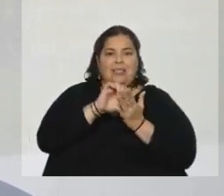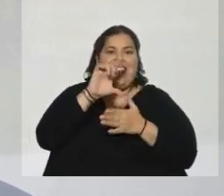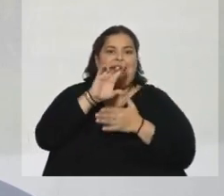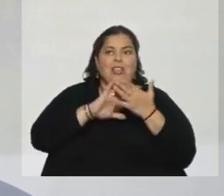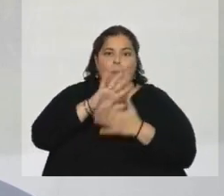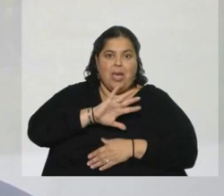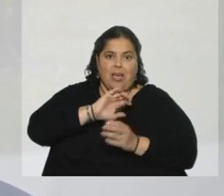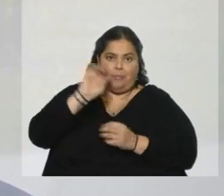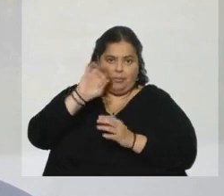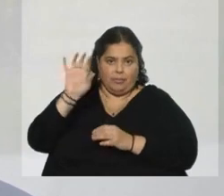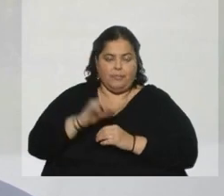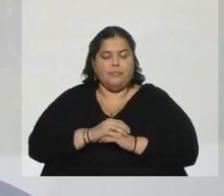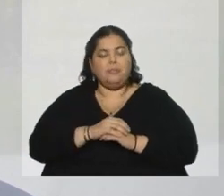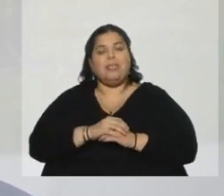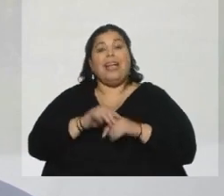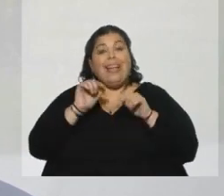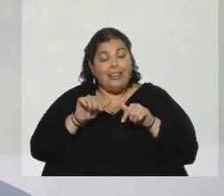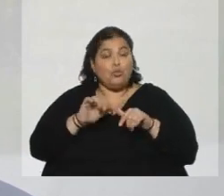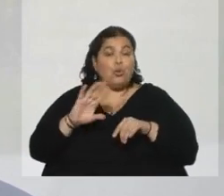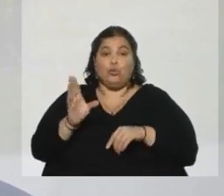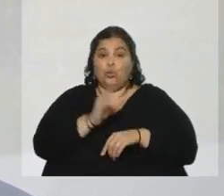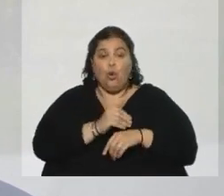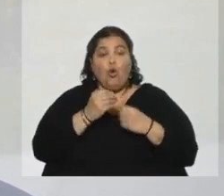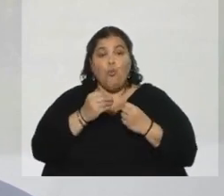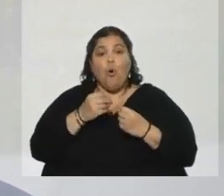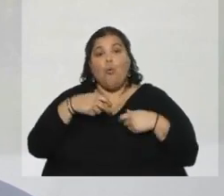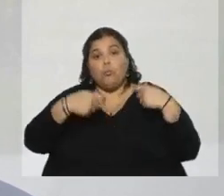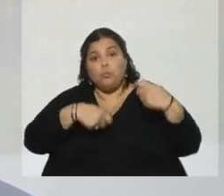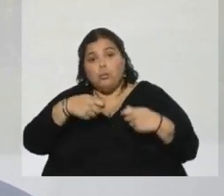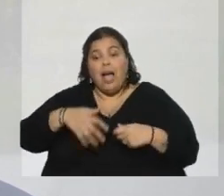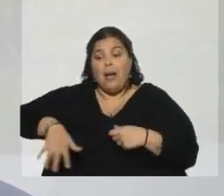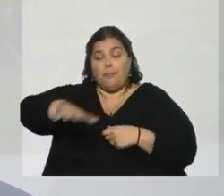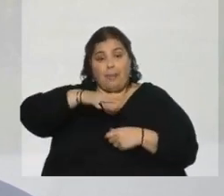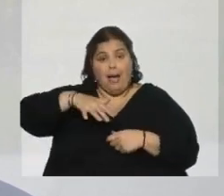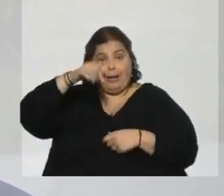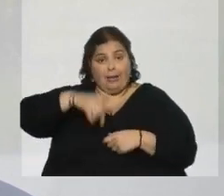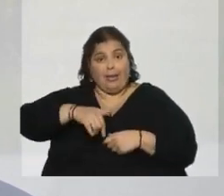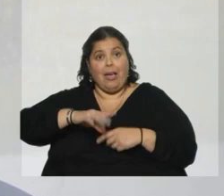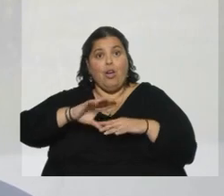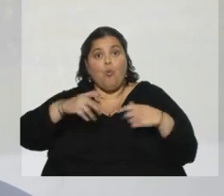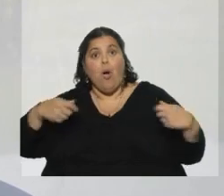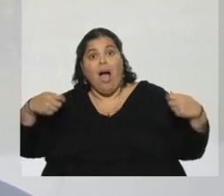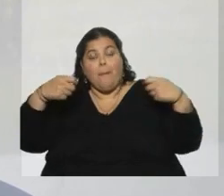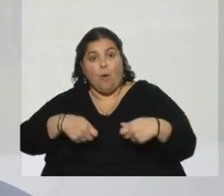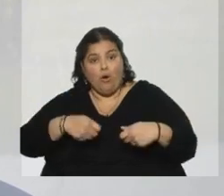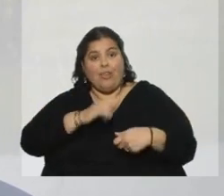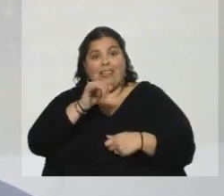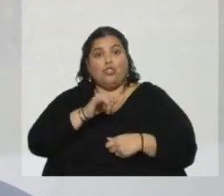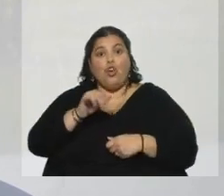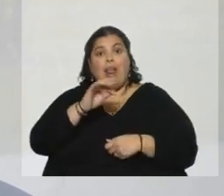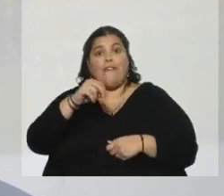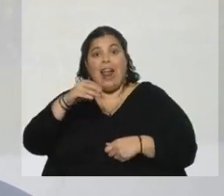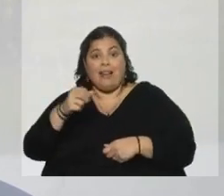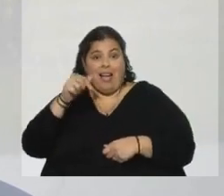Todo eso hace que, en general, el aporte del Parque debería estar alineado con lo que aporta el régimen de Zona Franca en